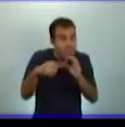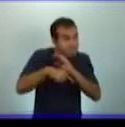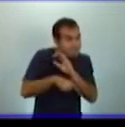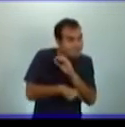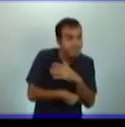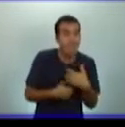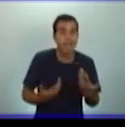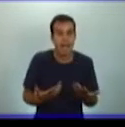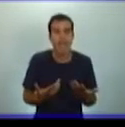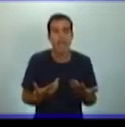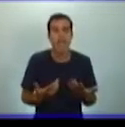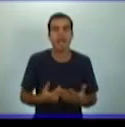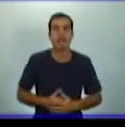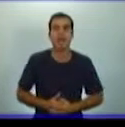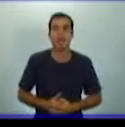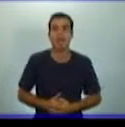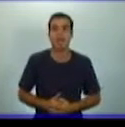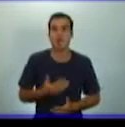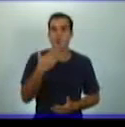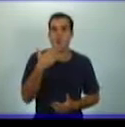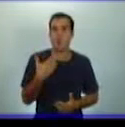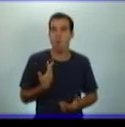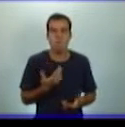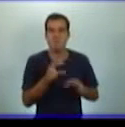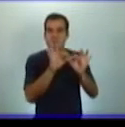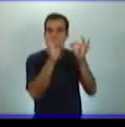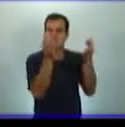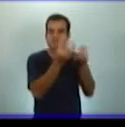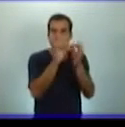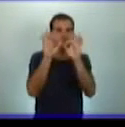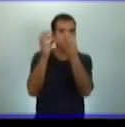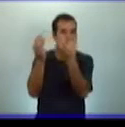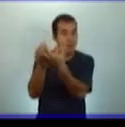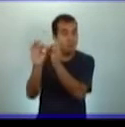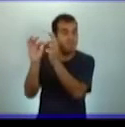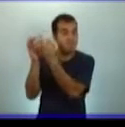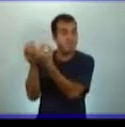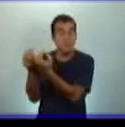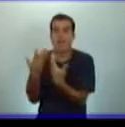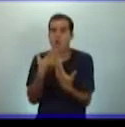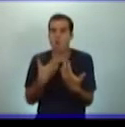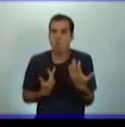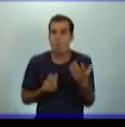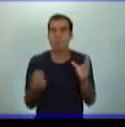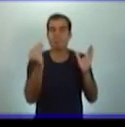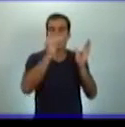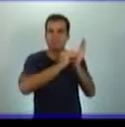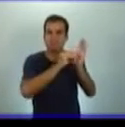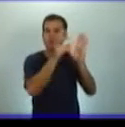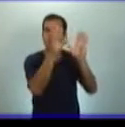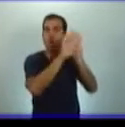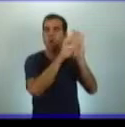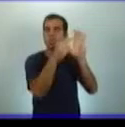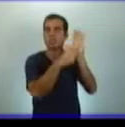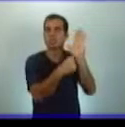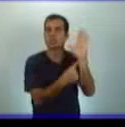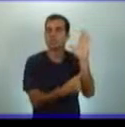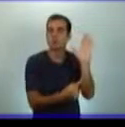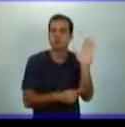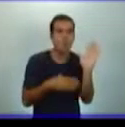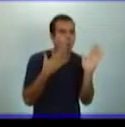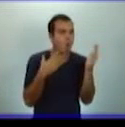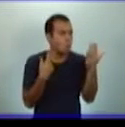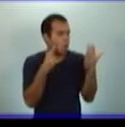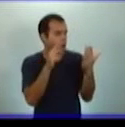tienen las familias en la constitución actual. Esa, sí,